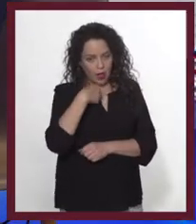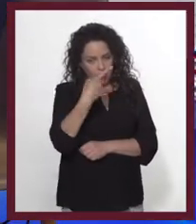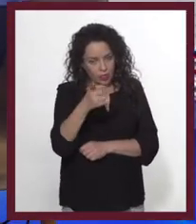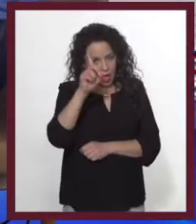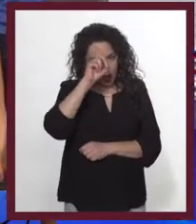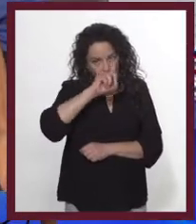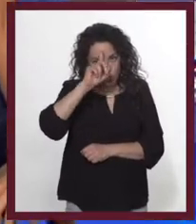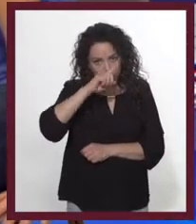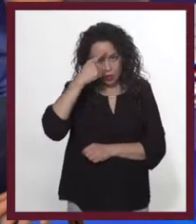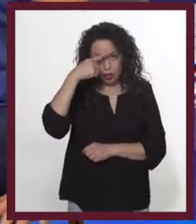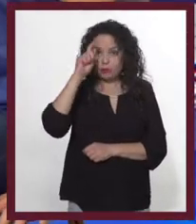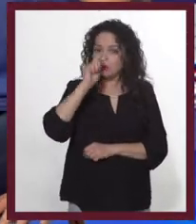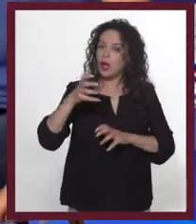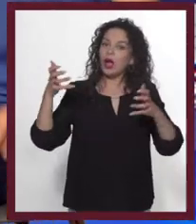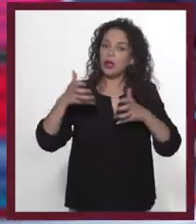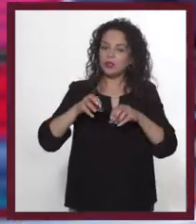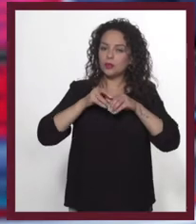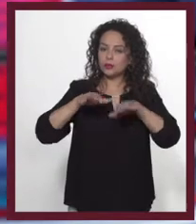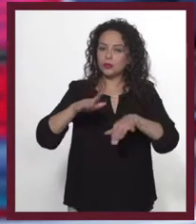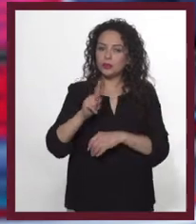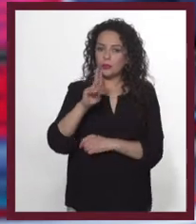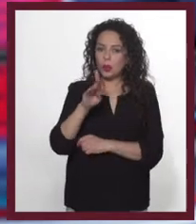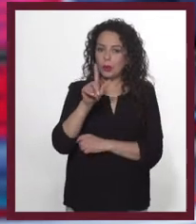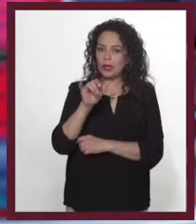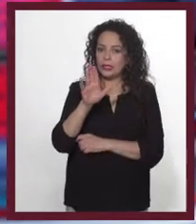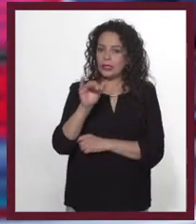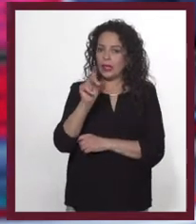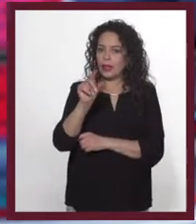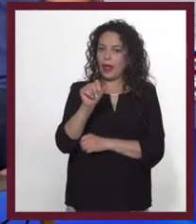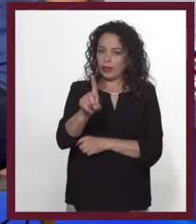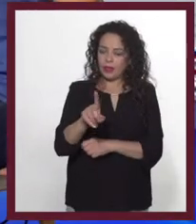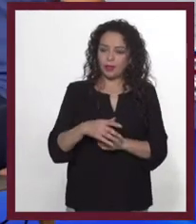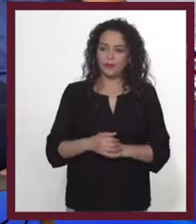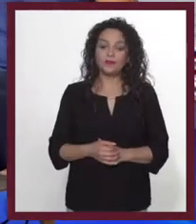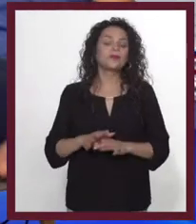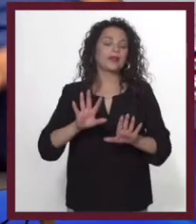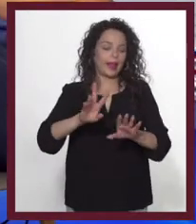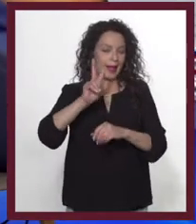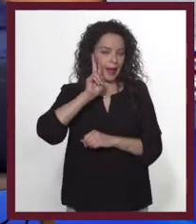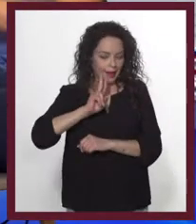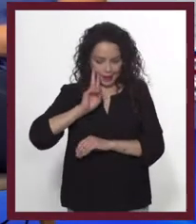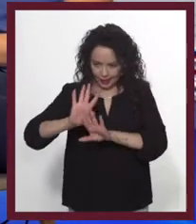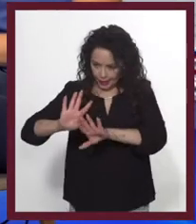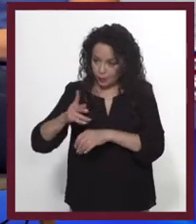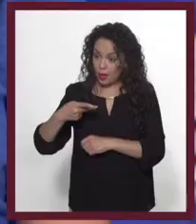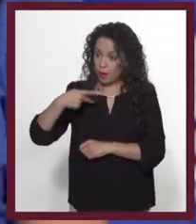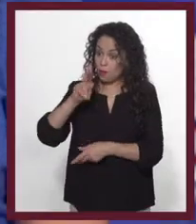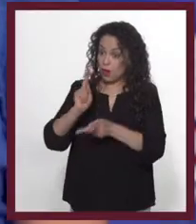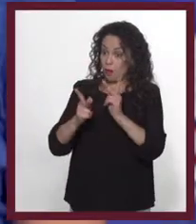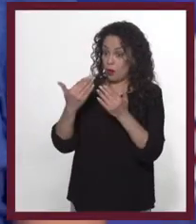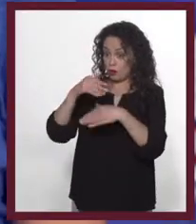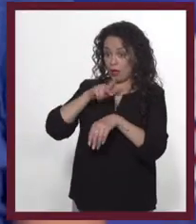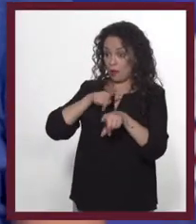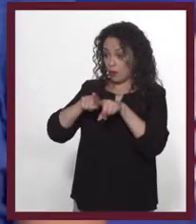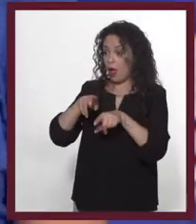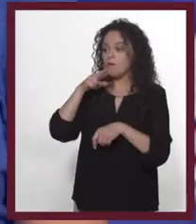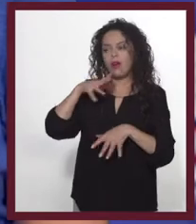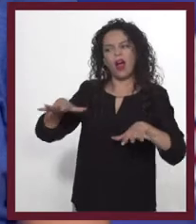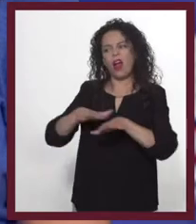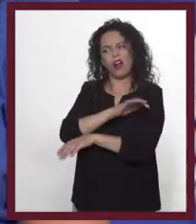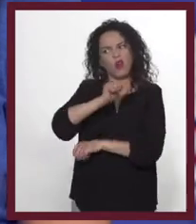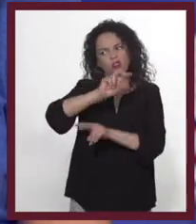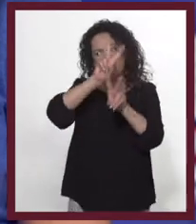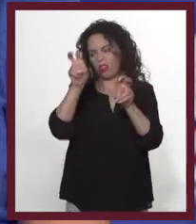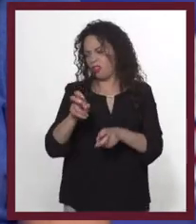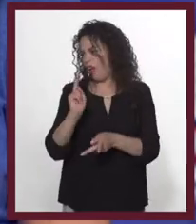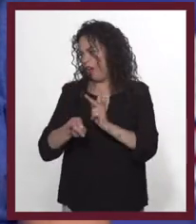sin escuchar algunos consejos que doy para hacer publicidad. Bueno, a ver. Pero si vamos a acabar hablando de mi hermano,